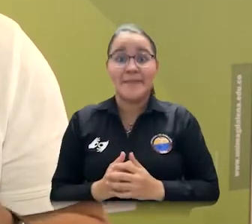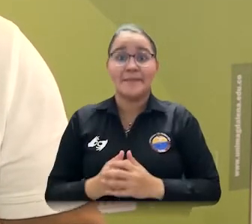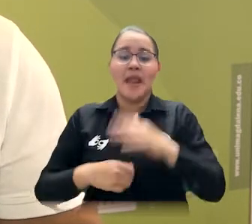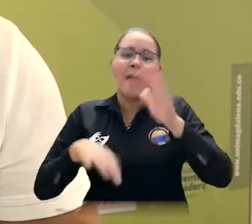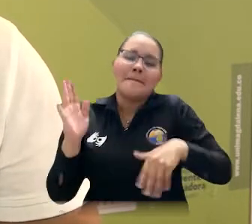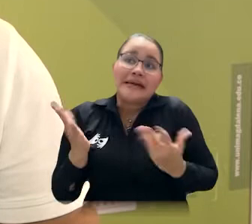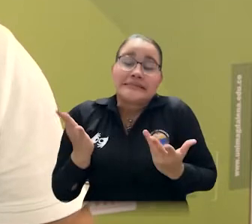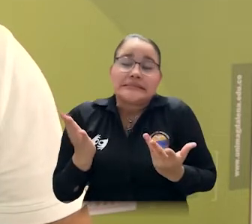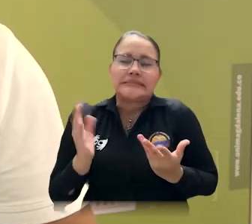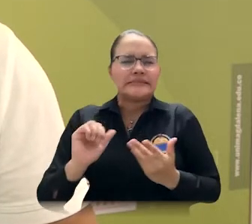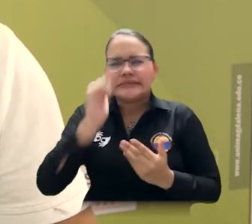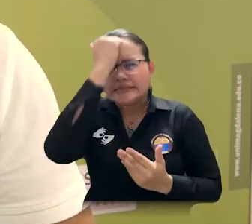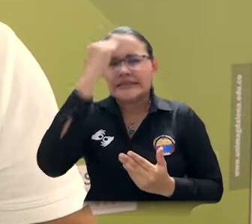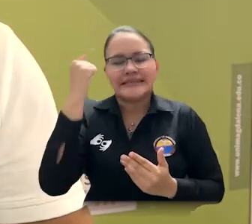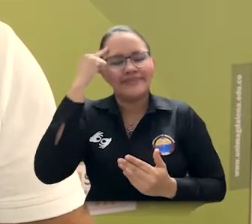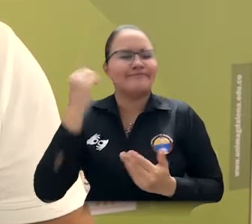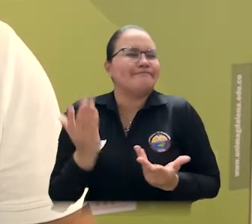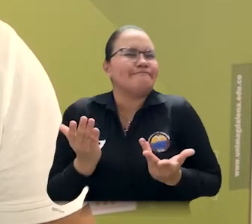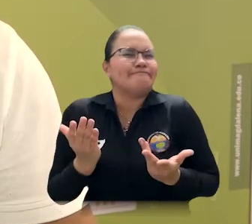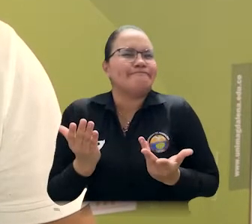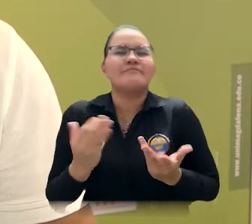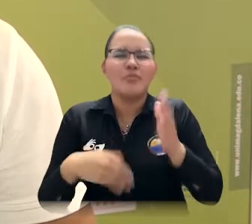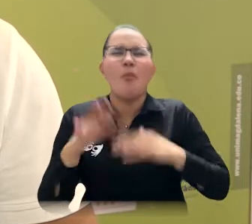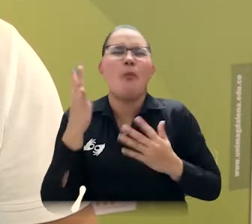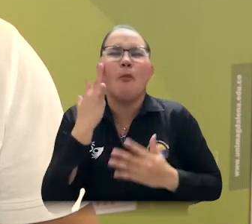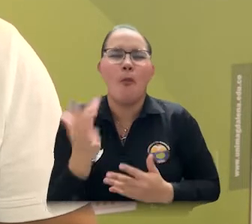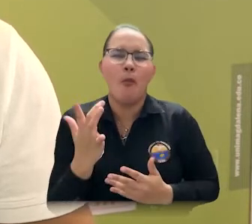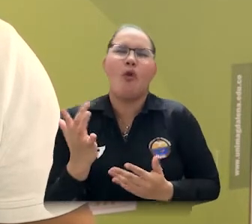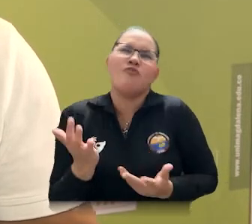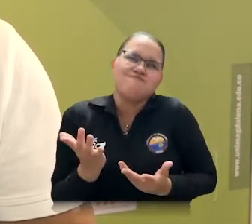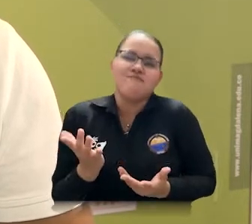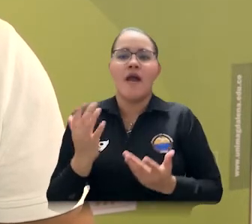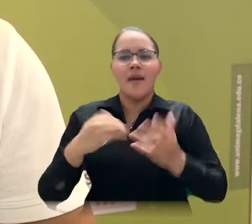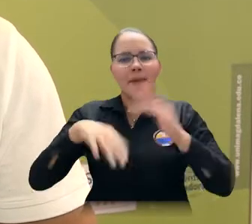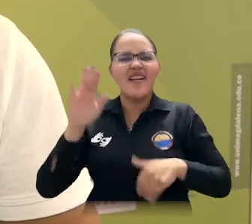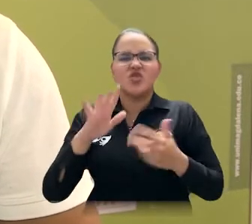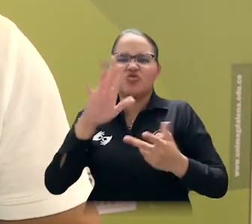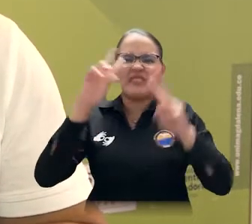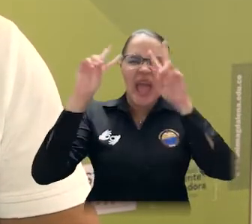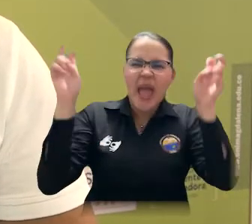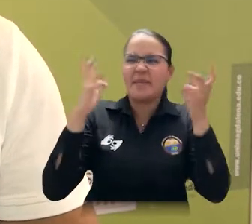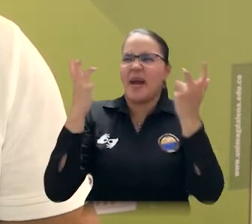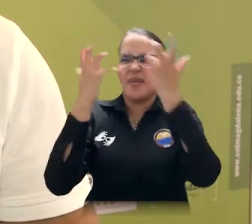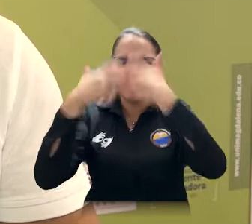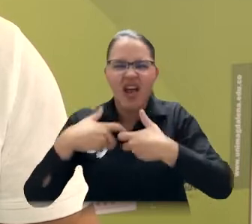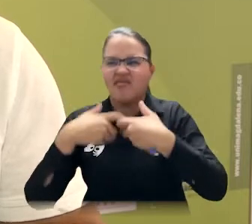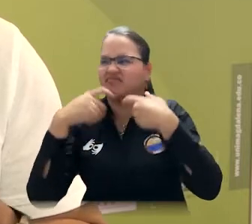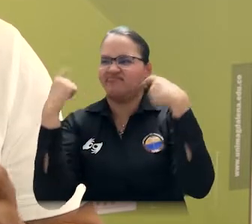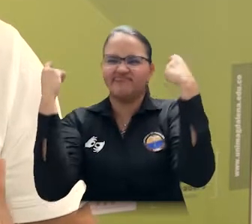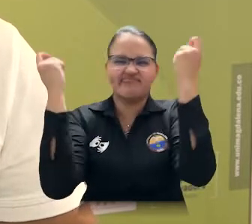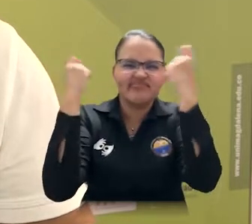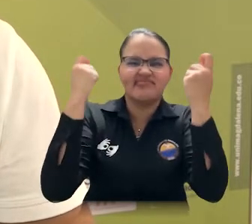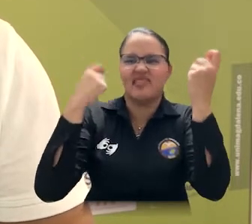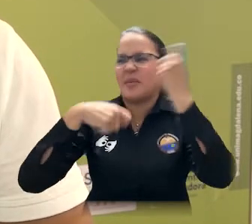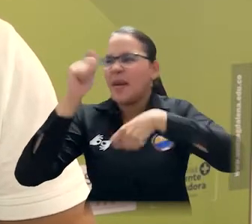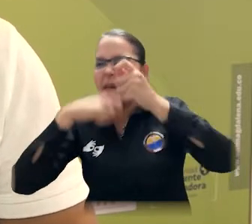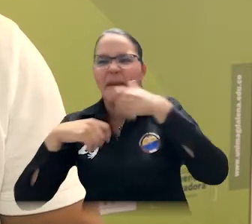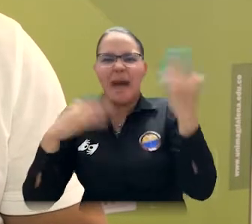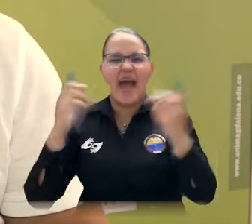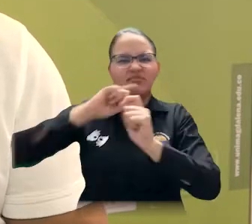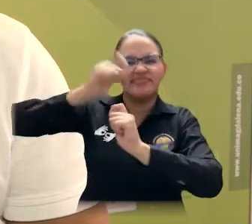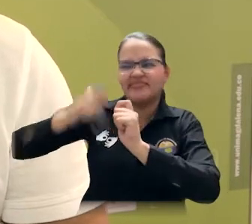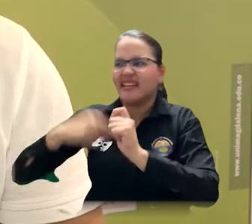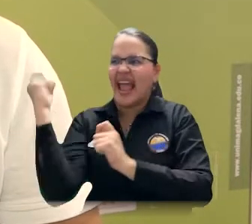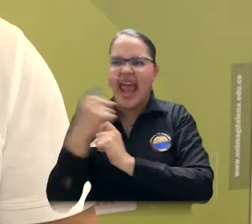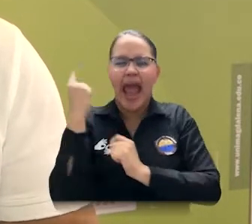una gran ganancia para la Universidad acercar mucho más la dinámica empresarial del sector del banano, no solo a la Facultad de Ciencias